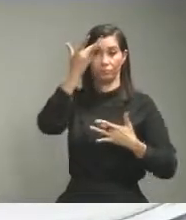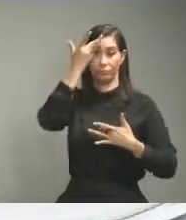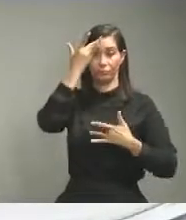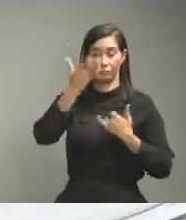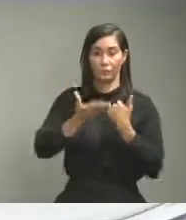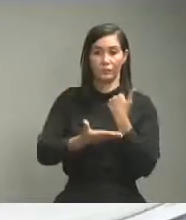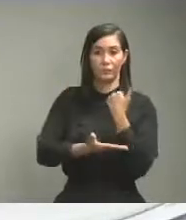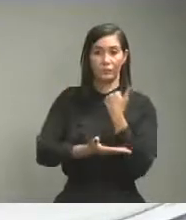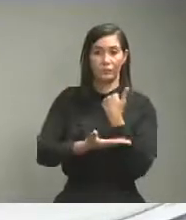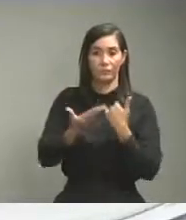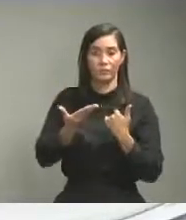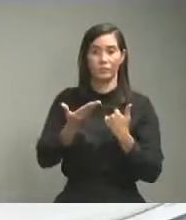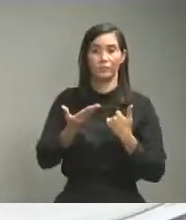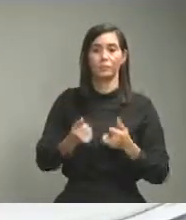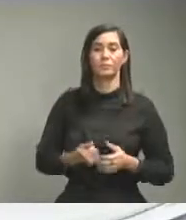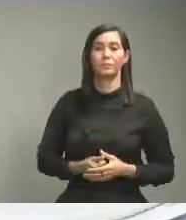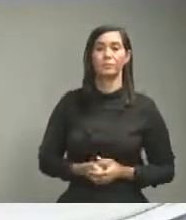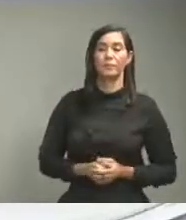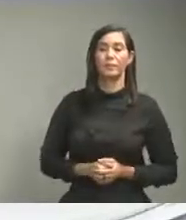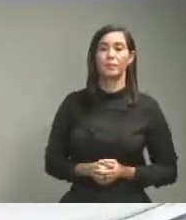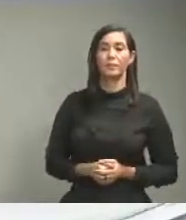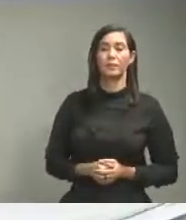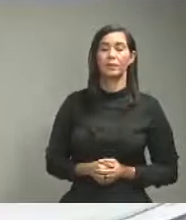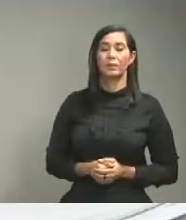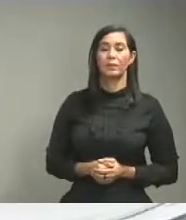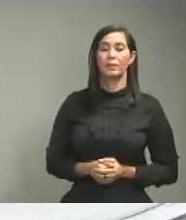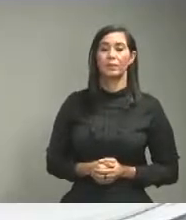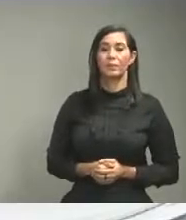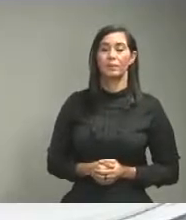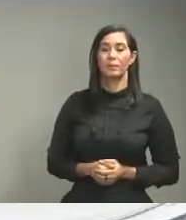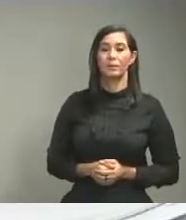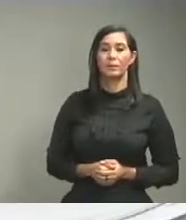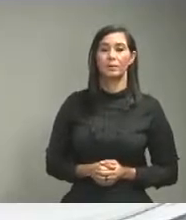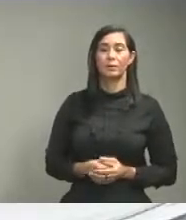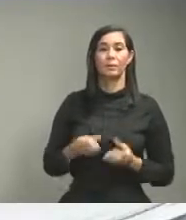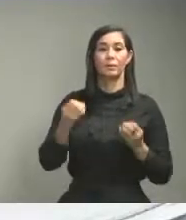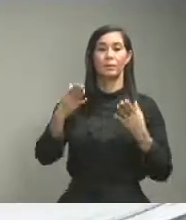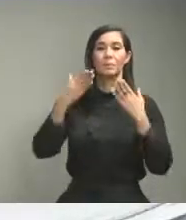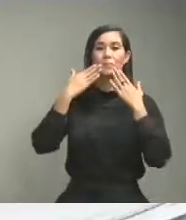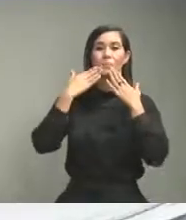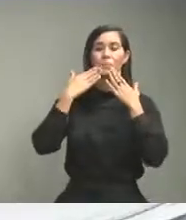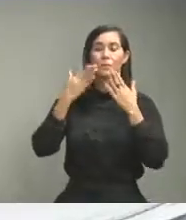epidemiológico de los casos muchas gracias